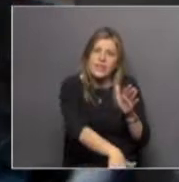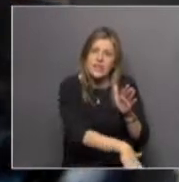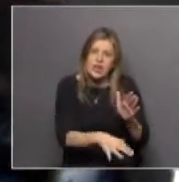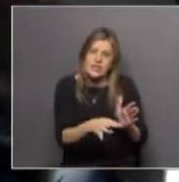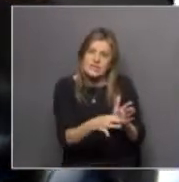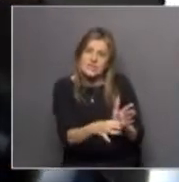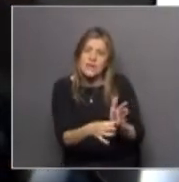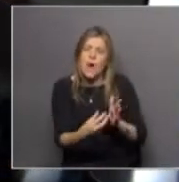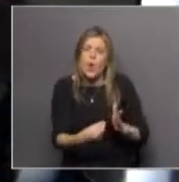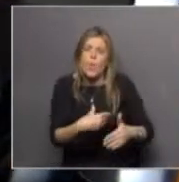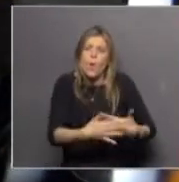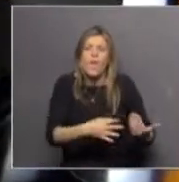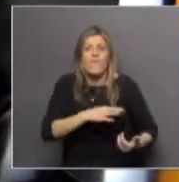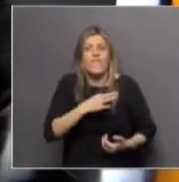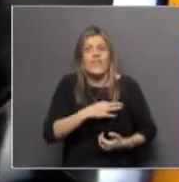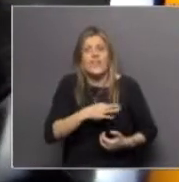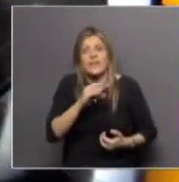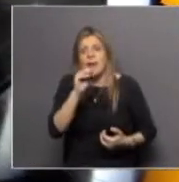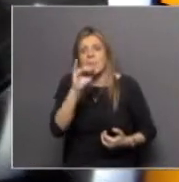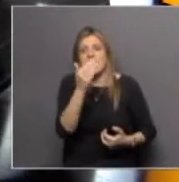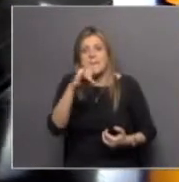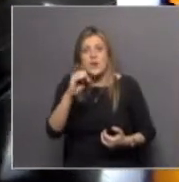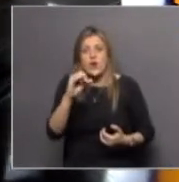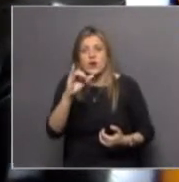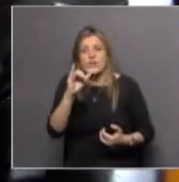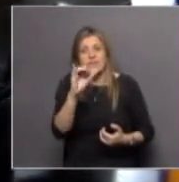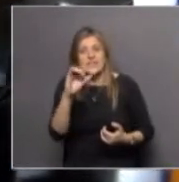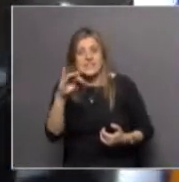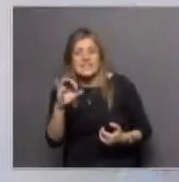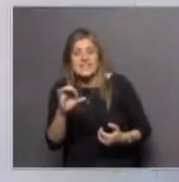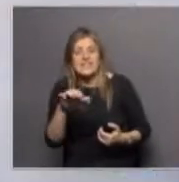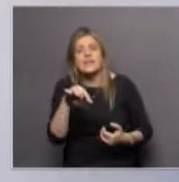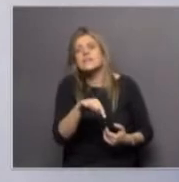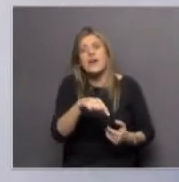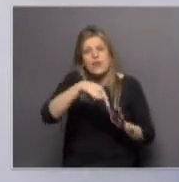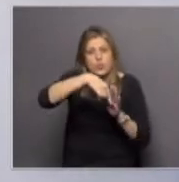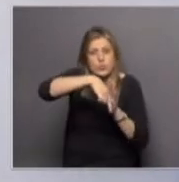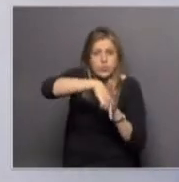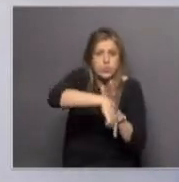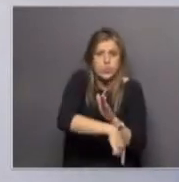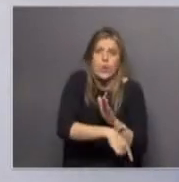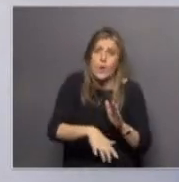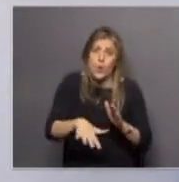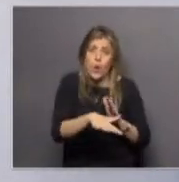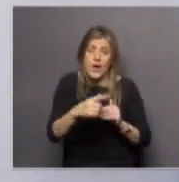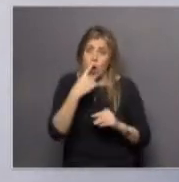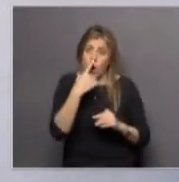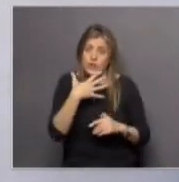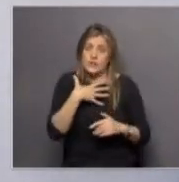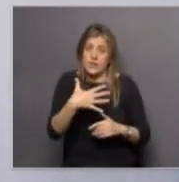quimiosíntesis y en ambientes reductores, que significa que donde no hay oxígeno.